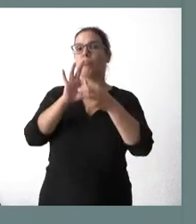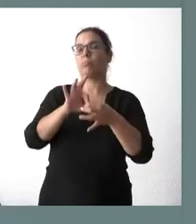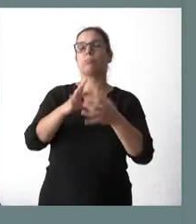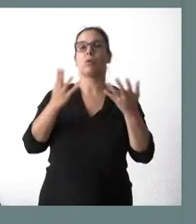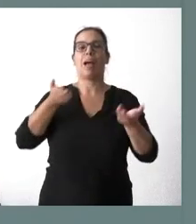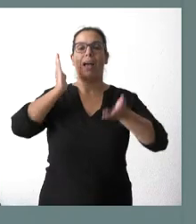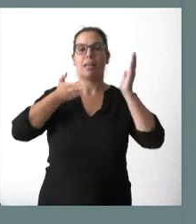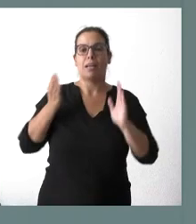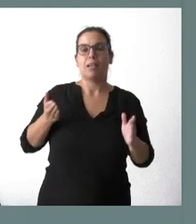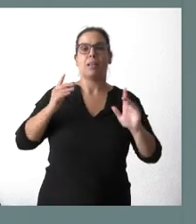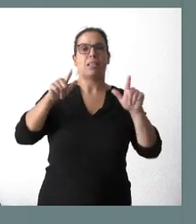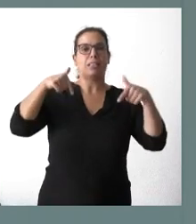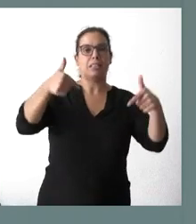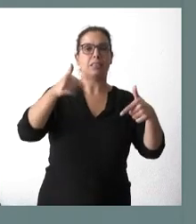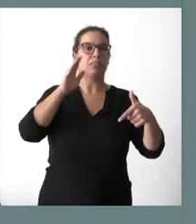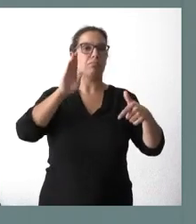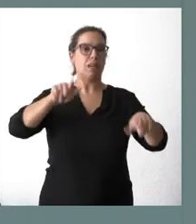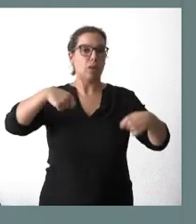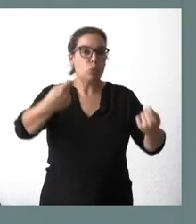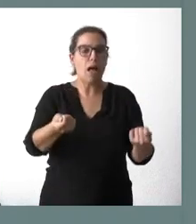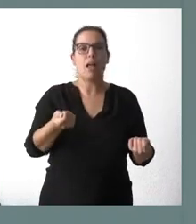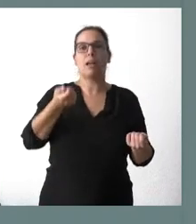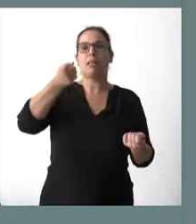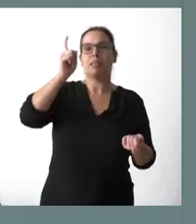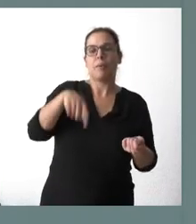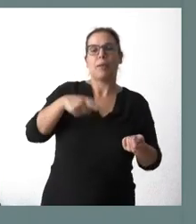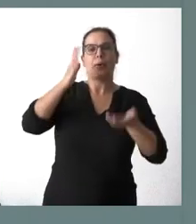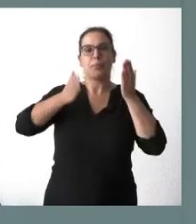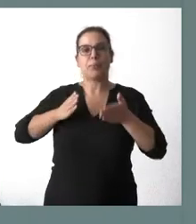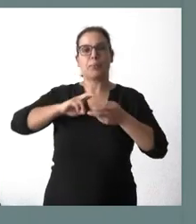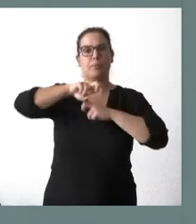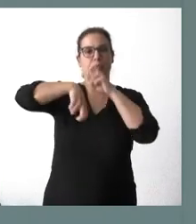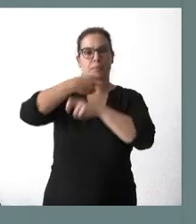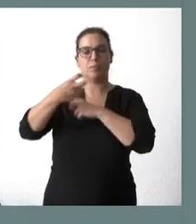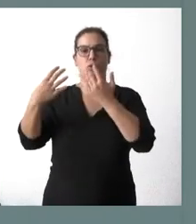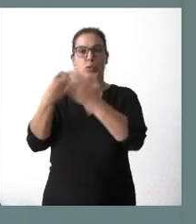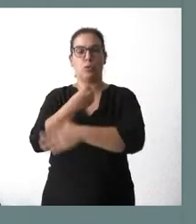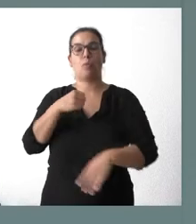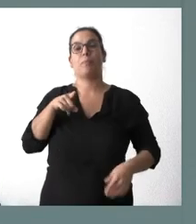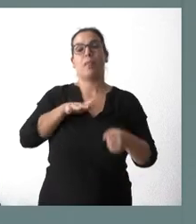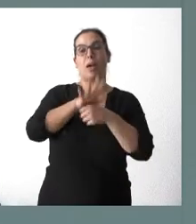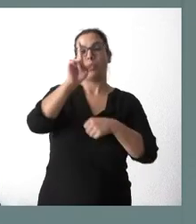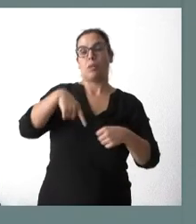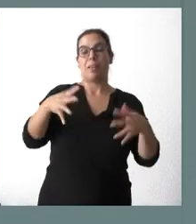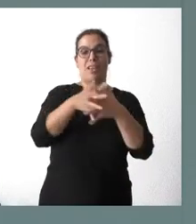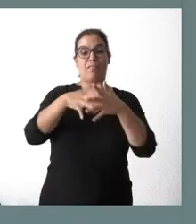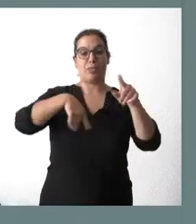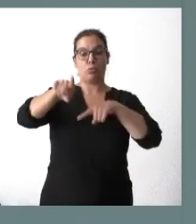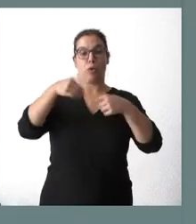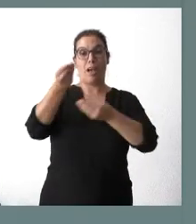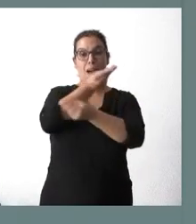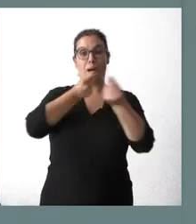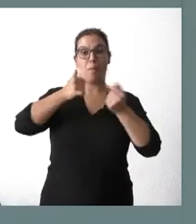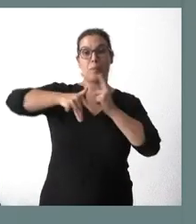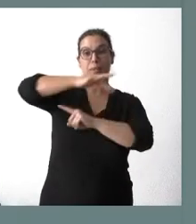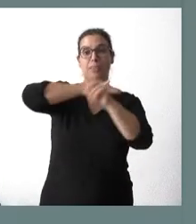tratamiento de bioresiduos e instalaciones de tratamiento biológico. Asimismo, en el ámbito también de infraestructuras ambientales, casi tres millones de